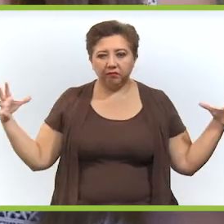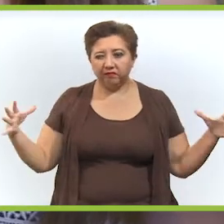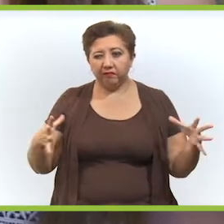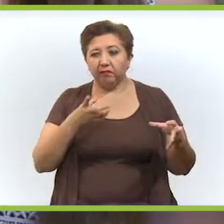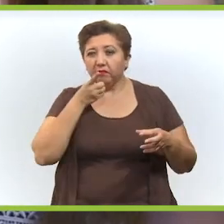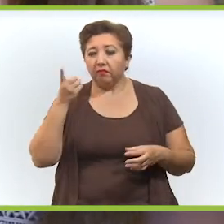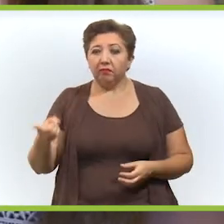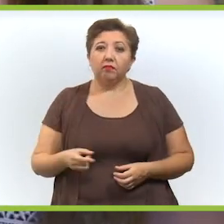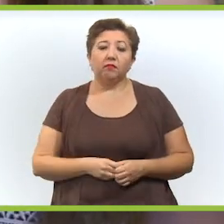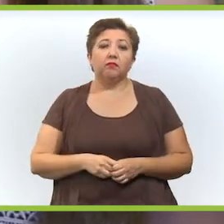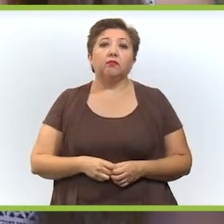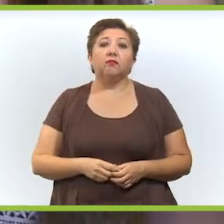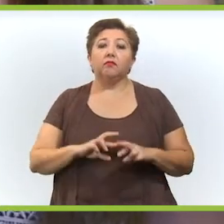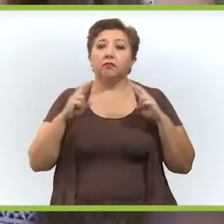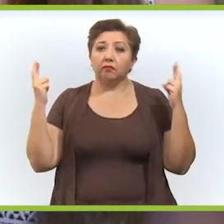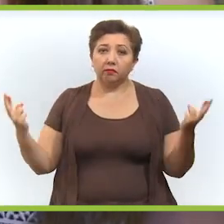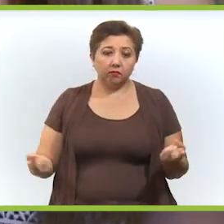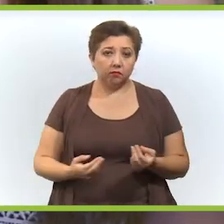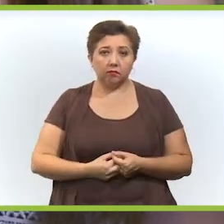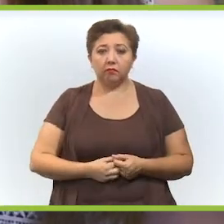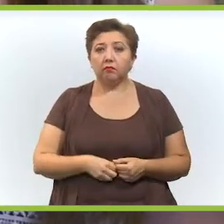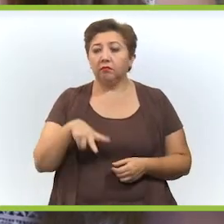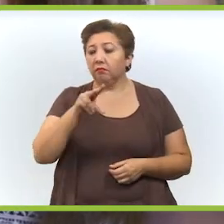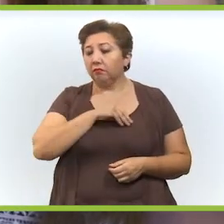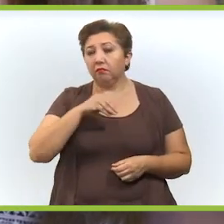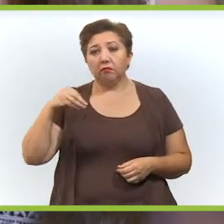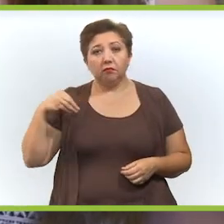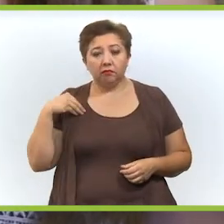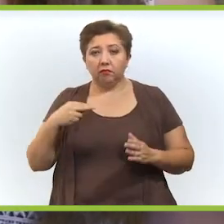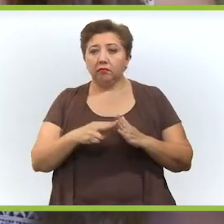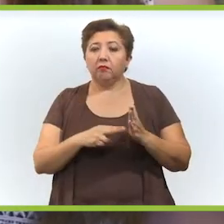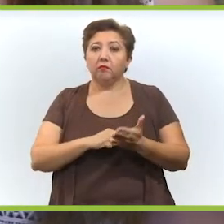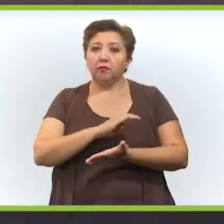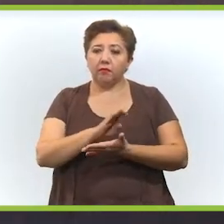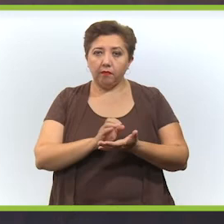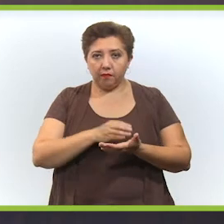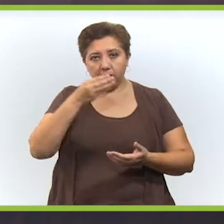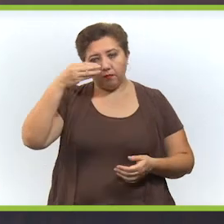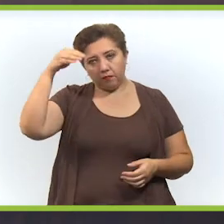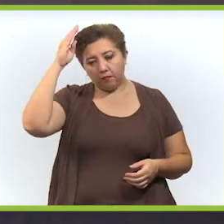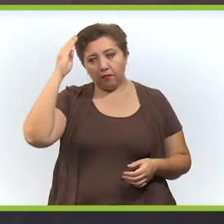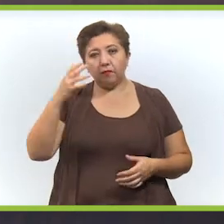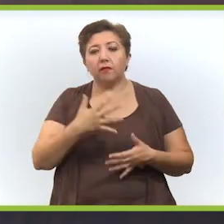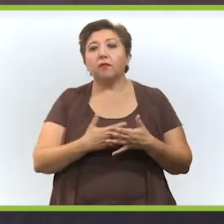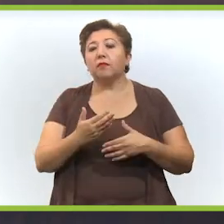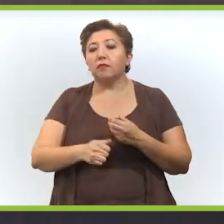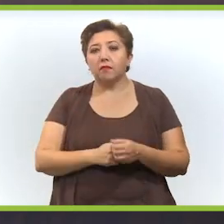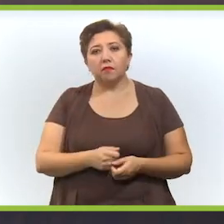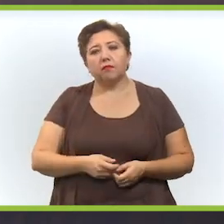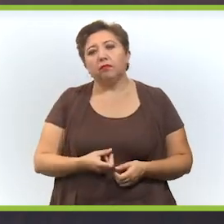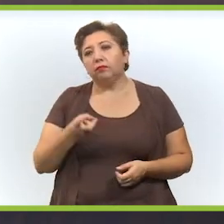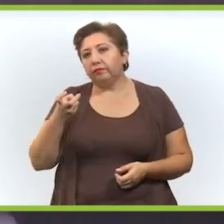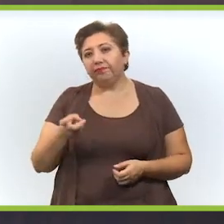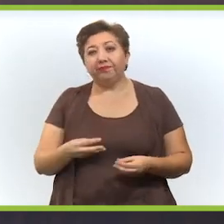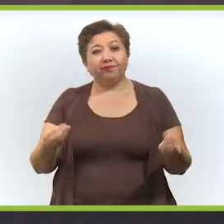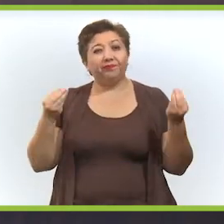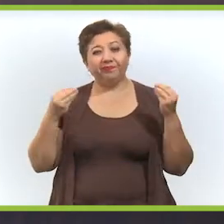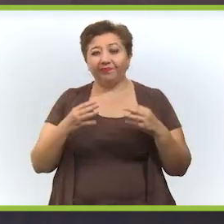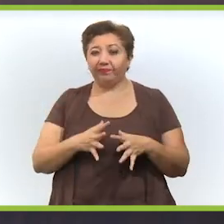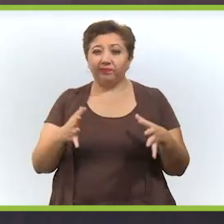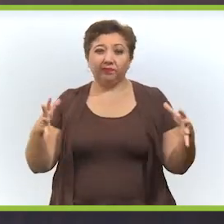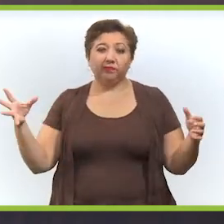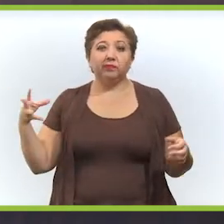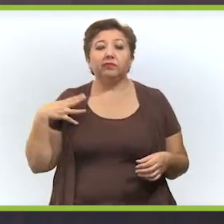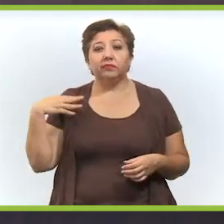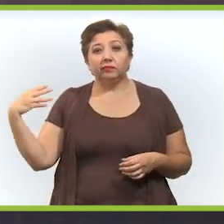protocolos en bodas y en bautizos y en 15 años, definitivamente esto se va a poner muy complicado en el mes de enero, Libden, y de ningún modo tendríamos que estar